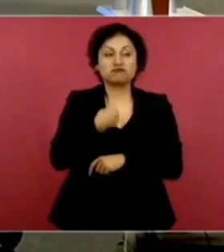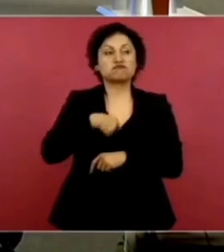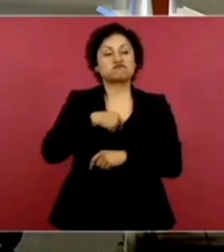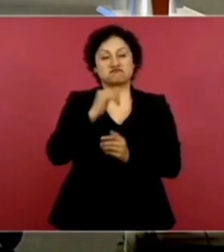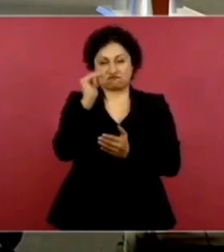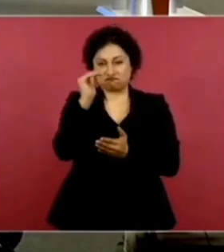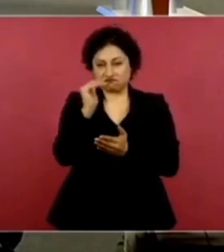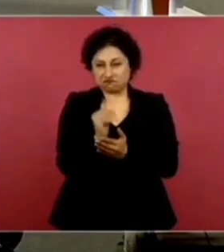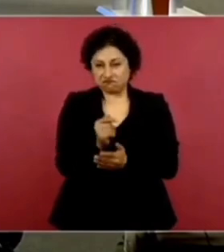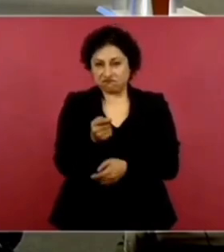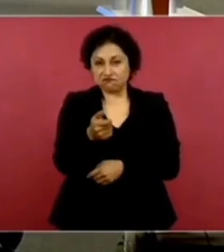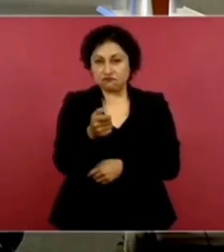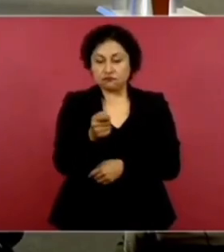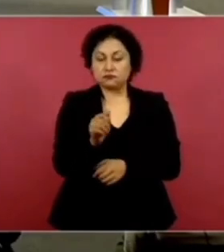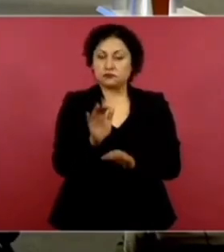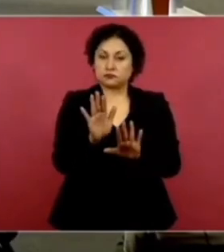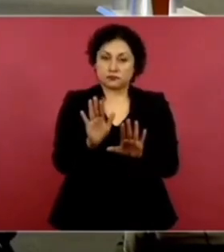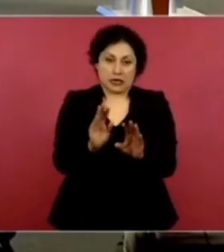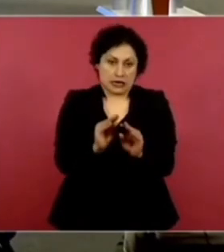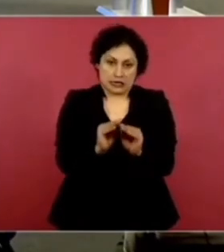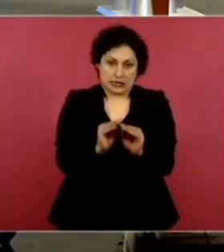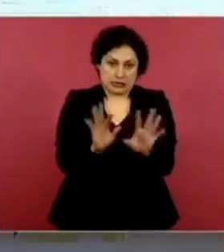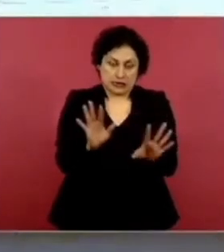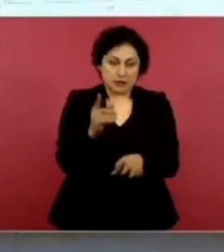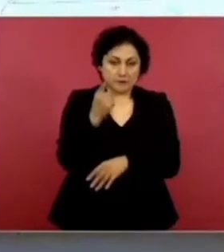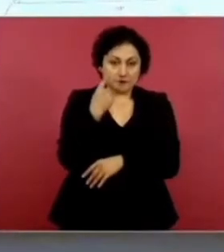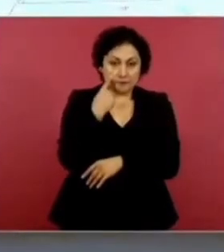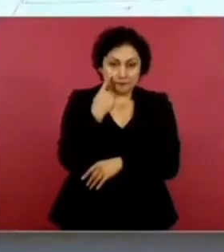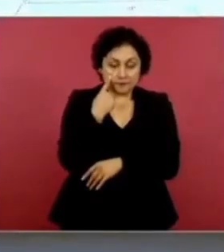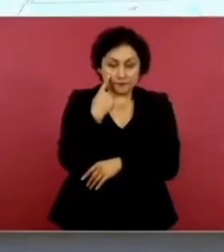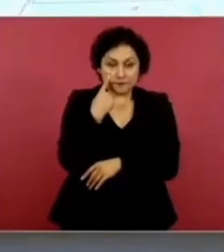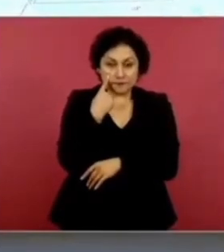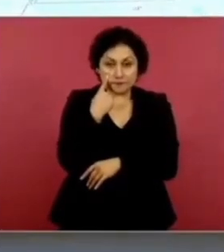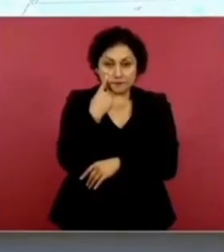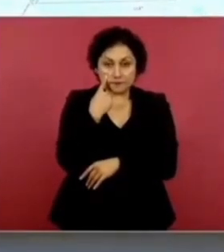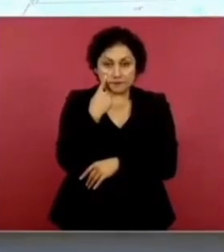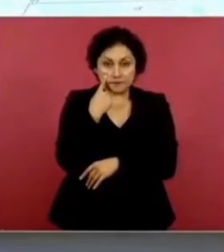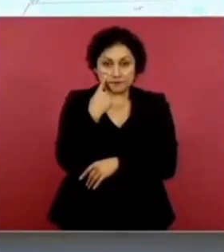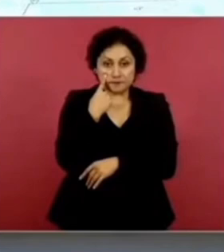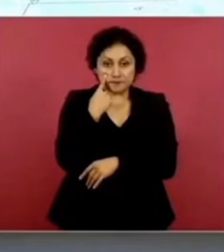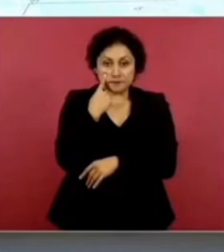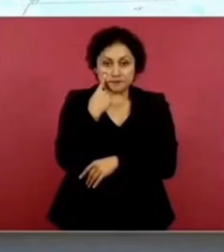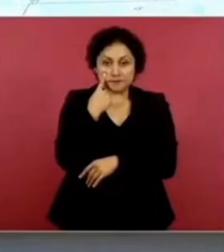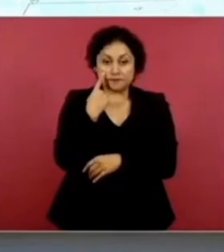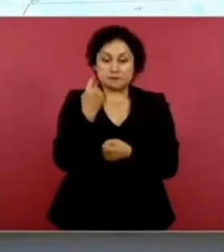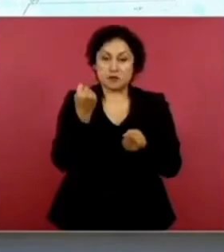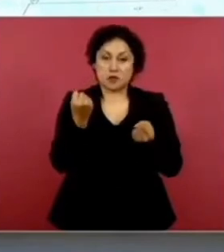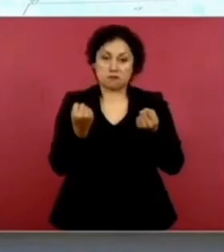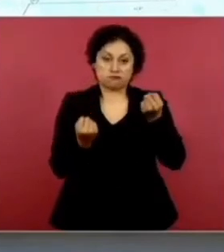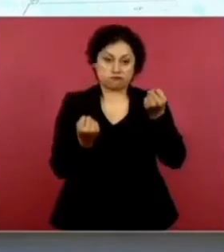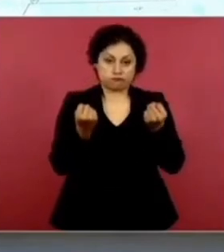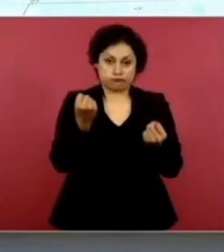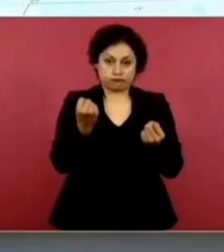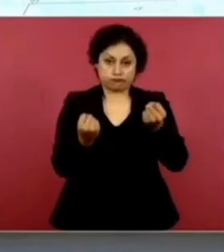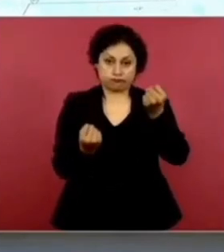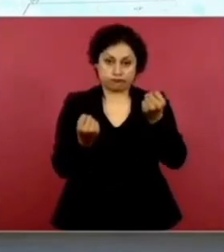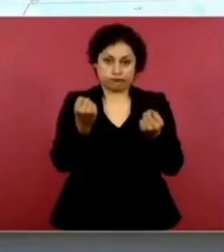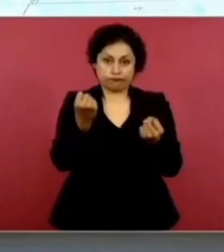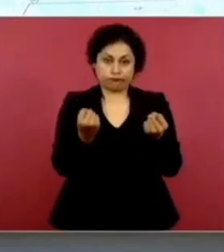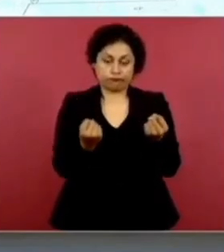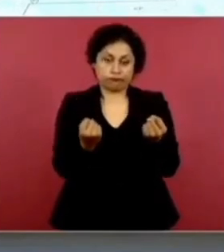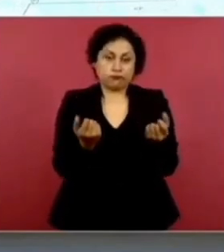Nada más que con todo respeto. El que va manejando. Pues va tenso.